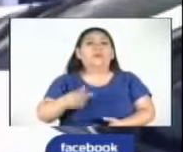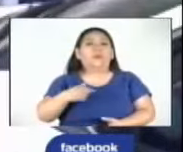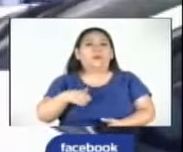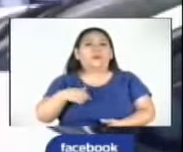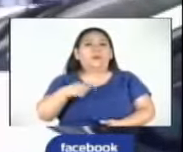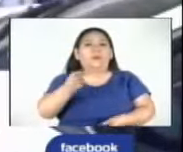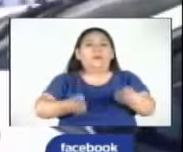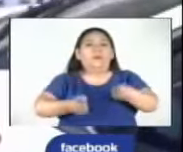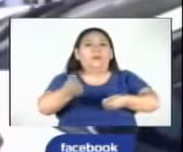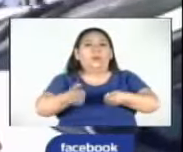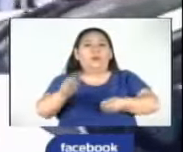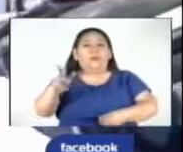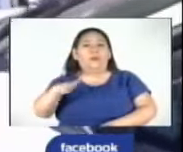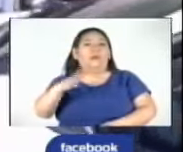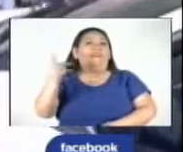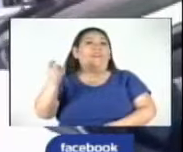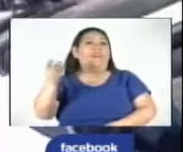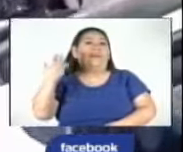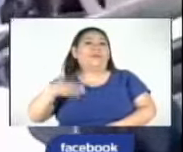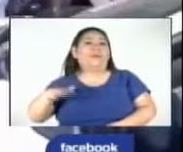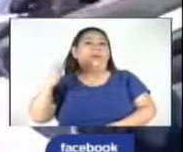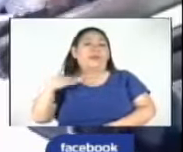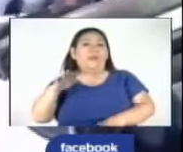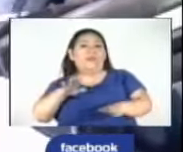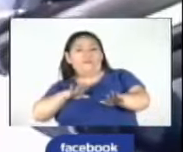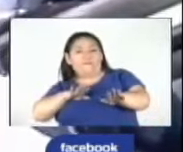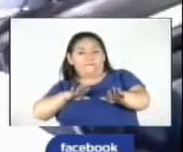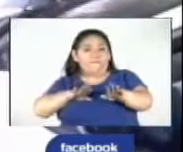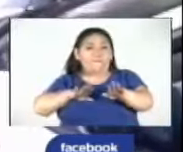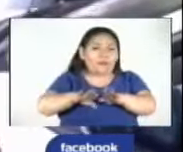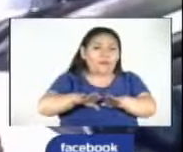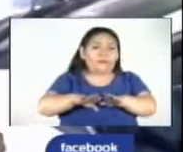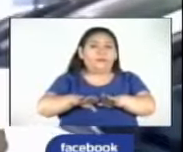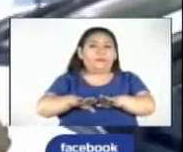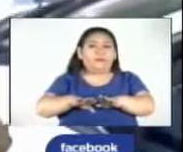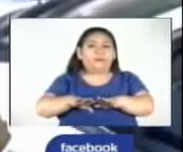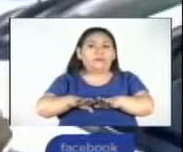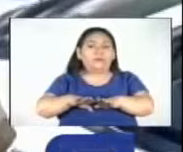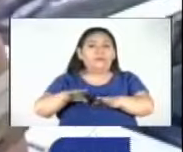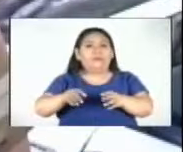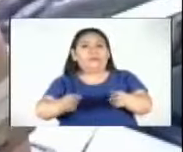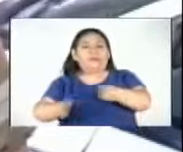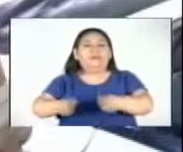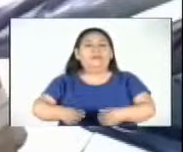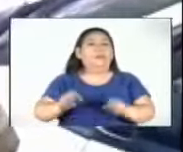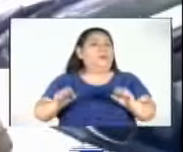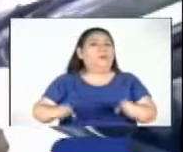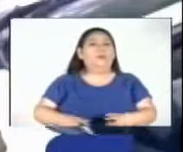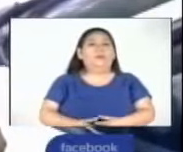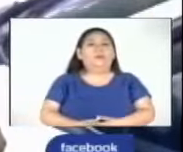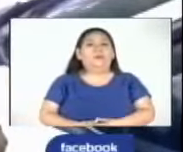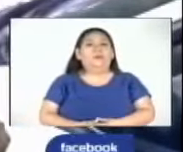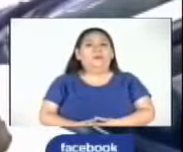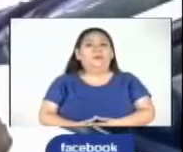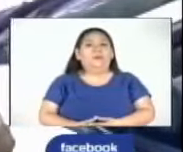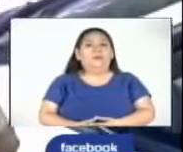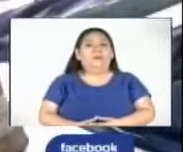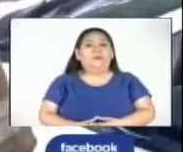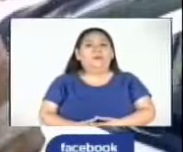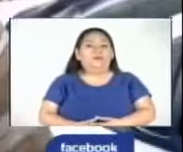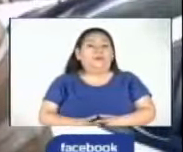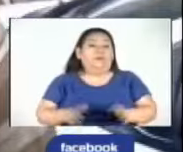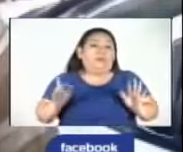carros rebasando y el varón, como no tenía mucha experiencia, frenó de un solo y él le barrió el carro. Es que hay otra cosa.